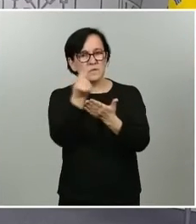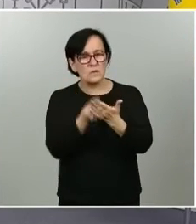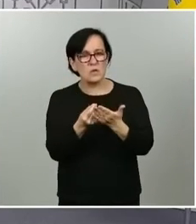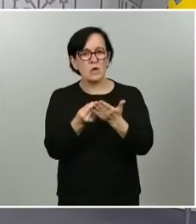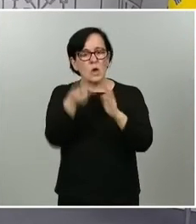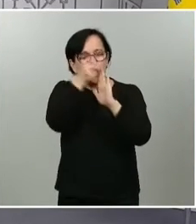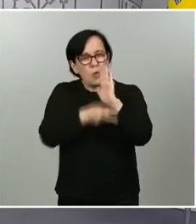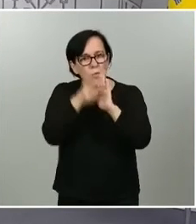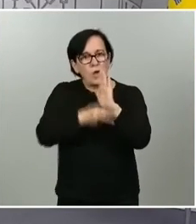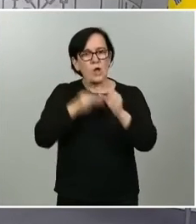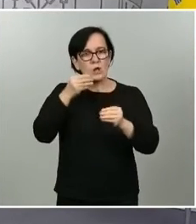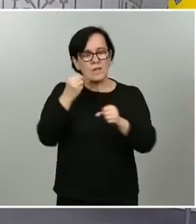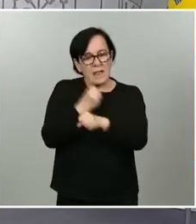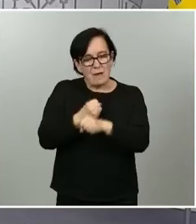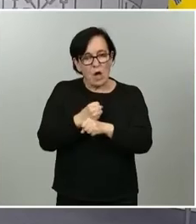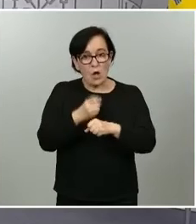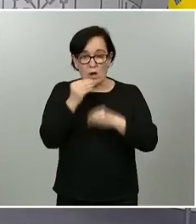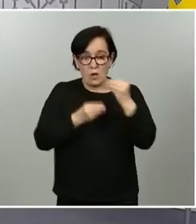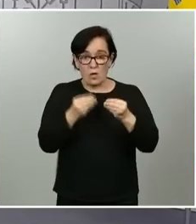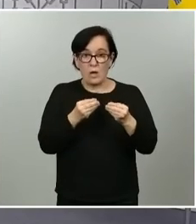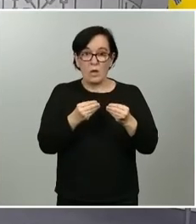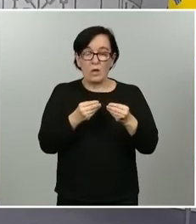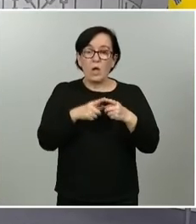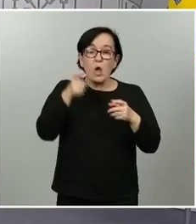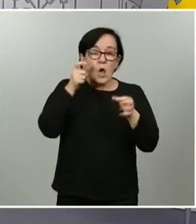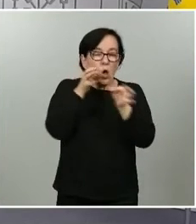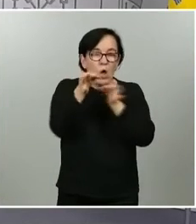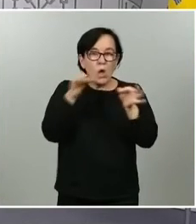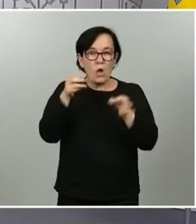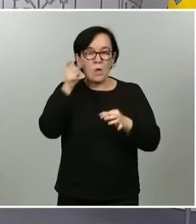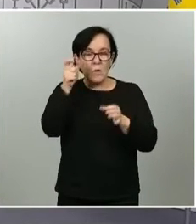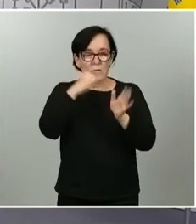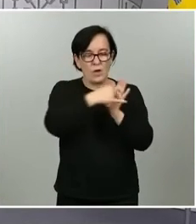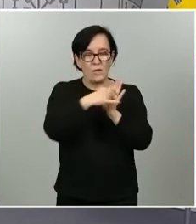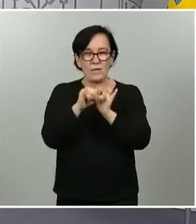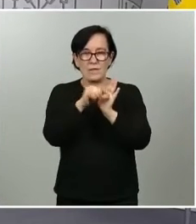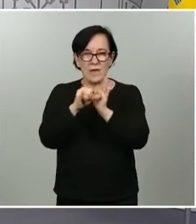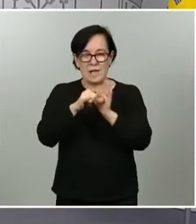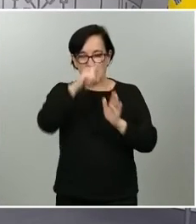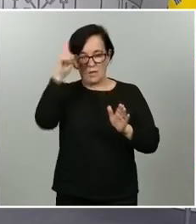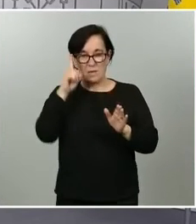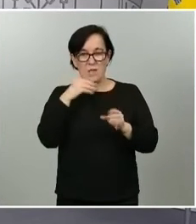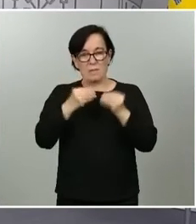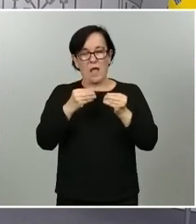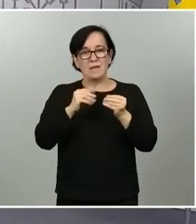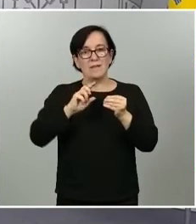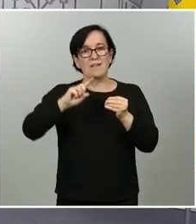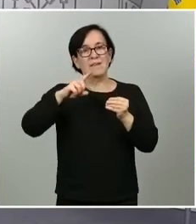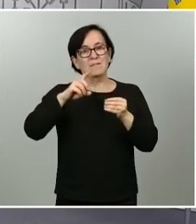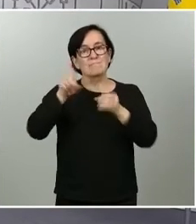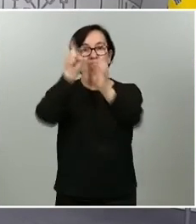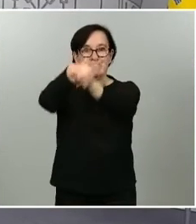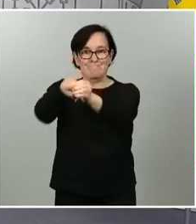actuación para ello los pueblos cercanos a Madrid pero que pertenecen a otra comunidad la actividad